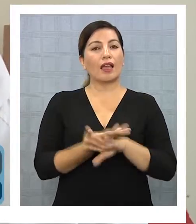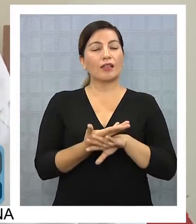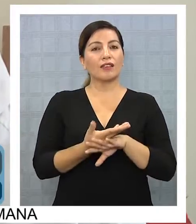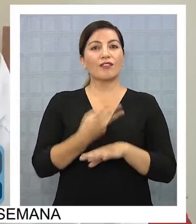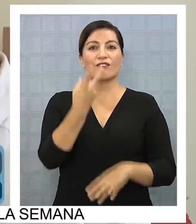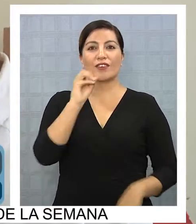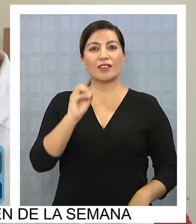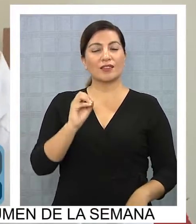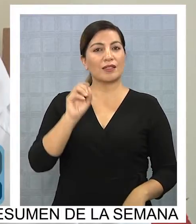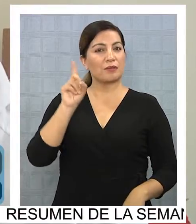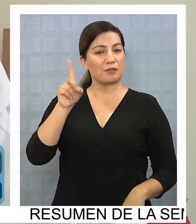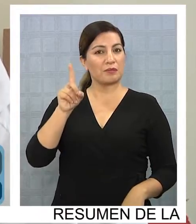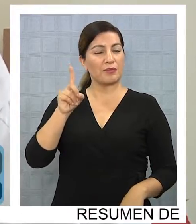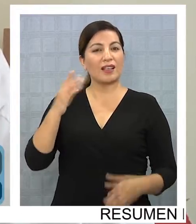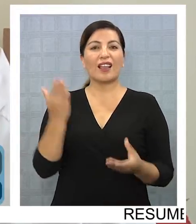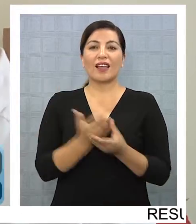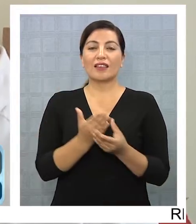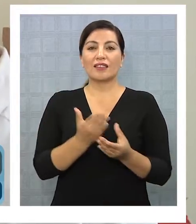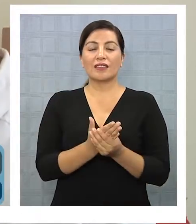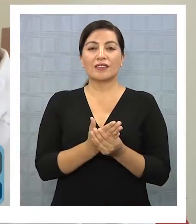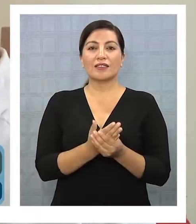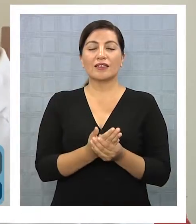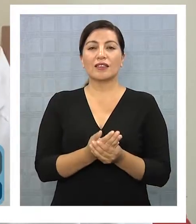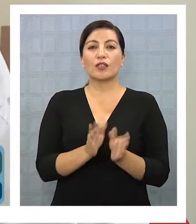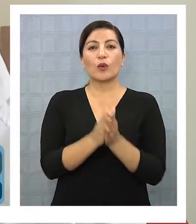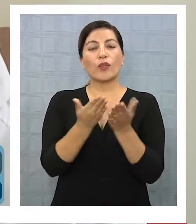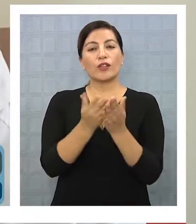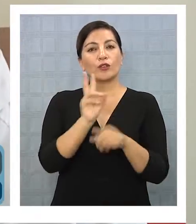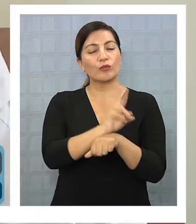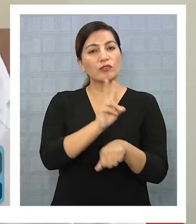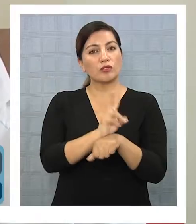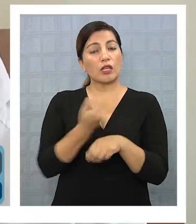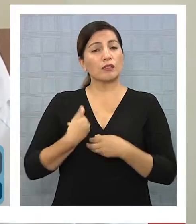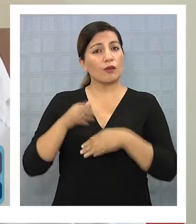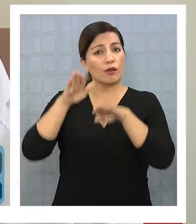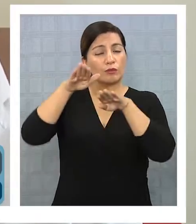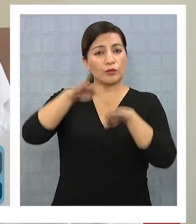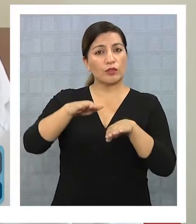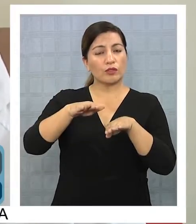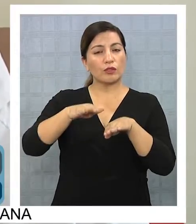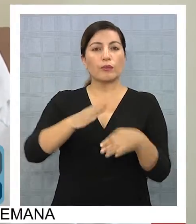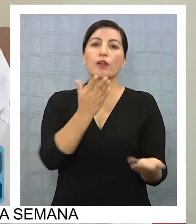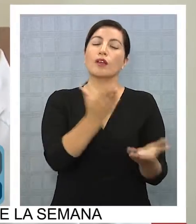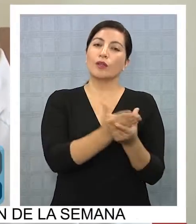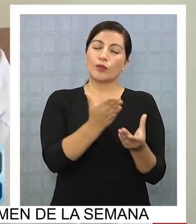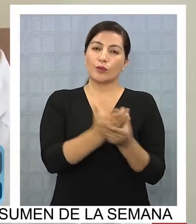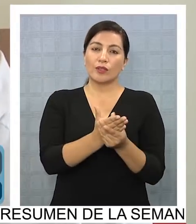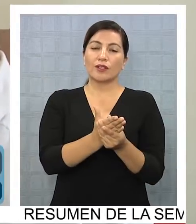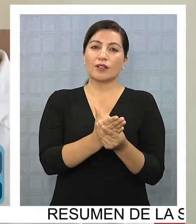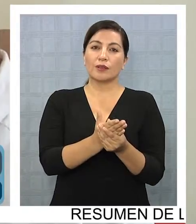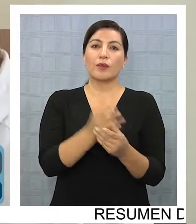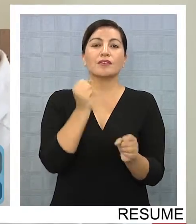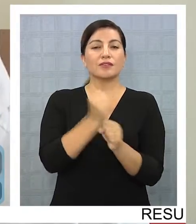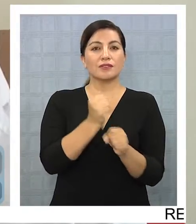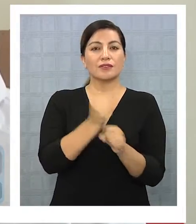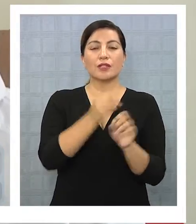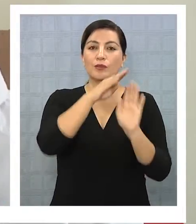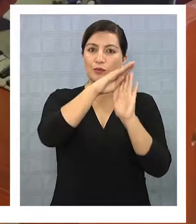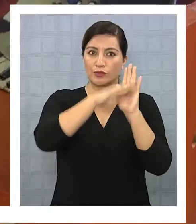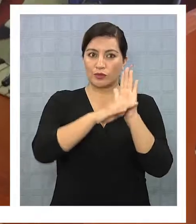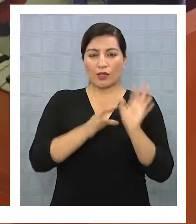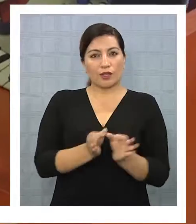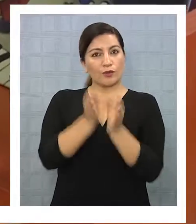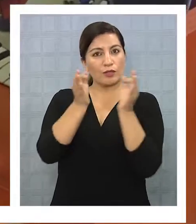y 1.500 cuadernos del profesor. Este es un aporte para que los colegios puedan trabajar en su programación